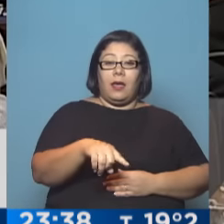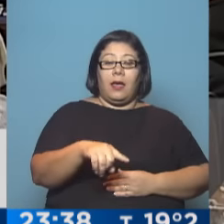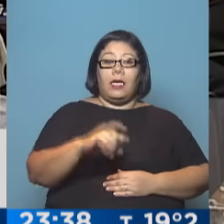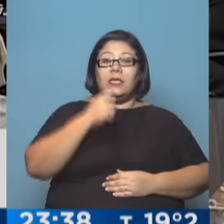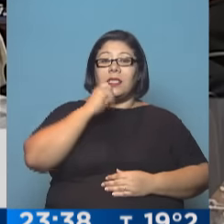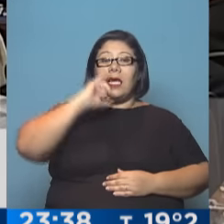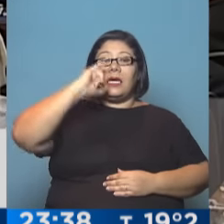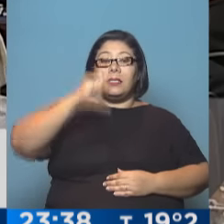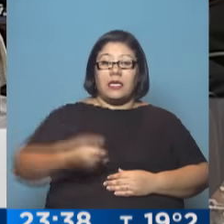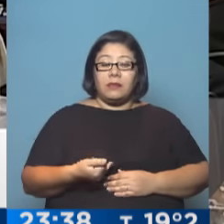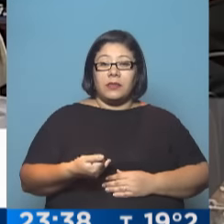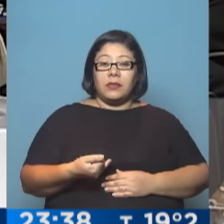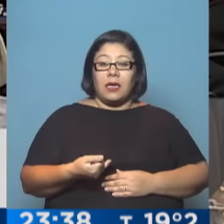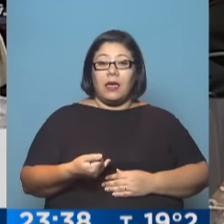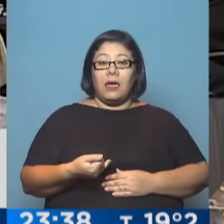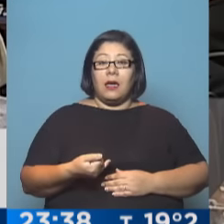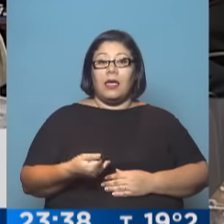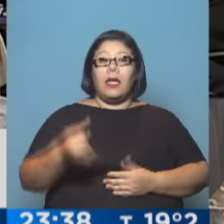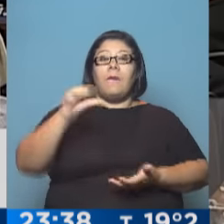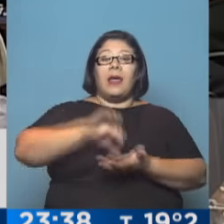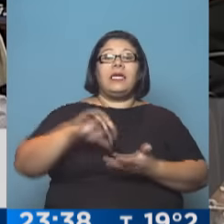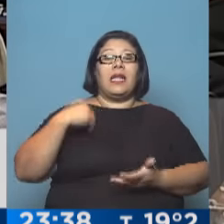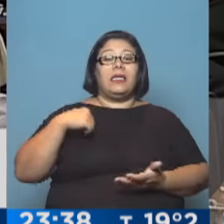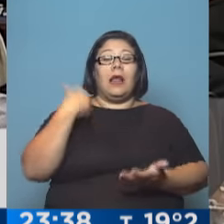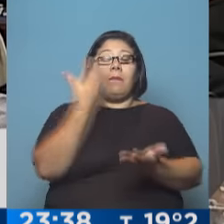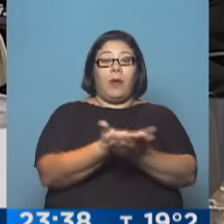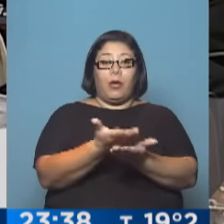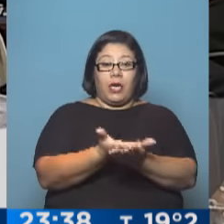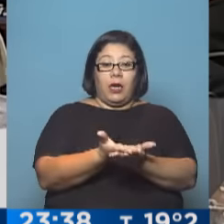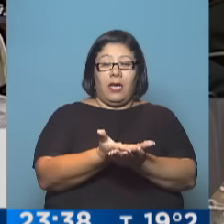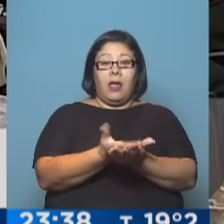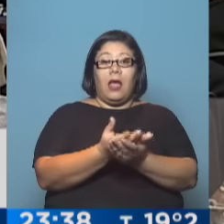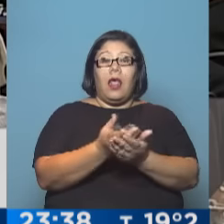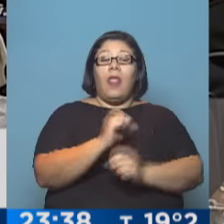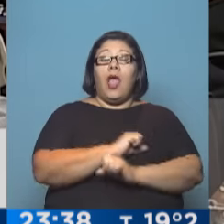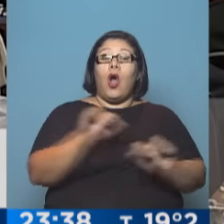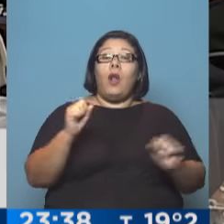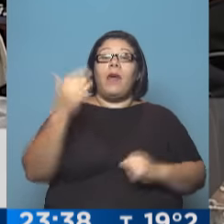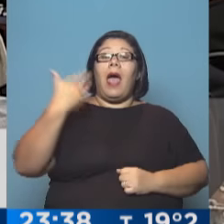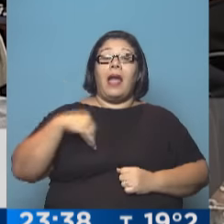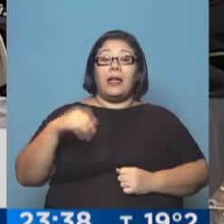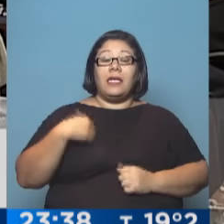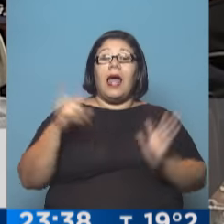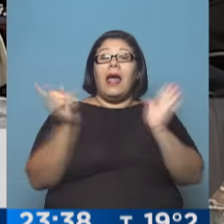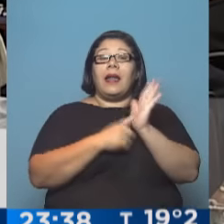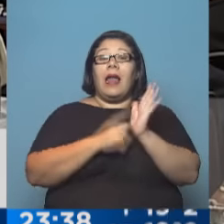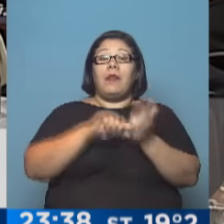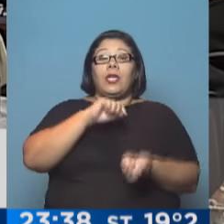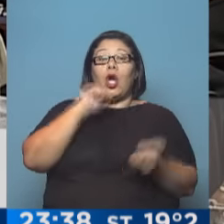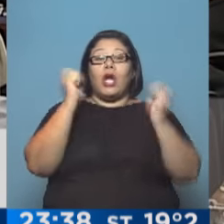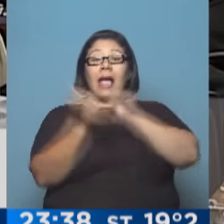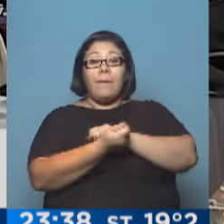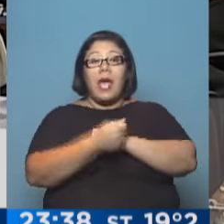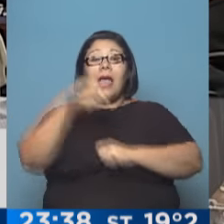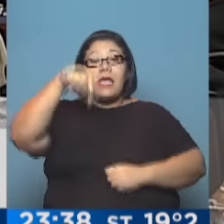esas condiciones que el Estado Argentino les proponía y de pronto el Estado Argentino les cambia las reglas y les paga